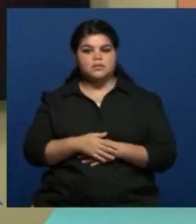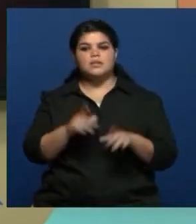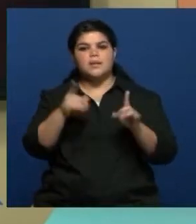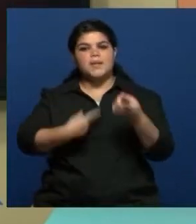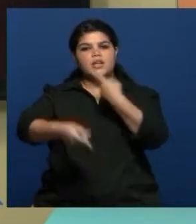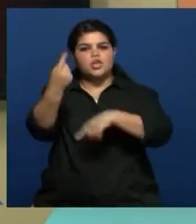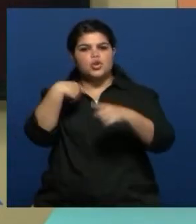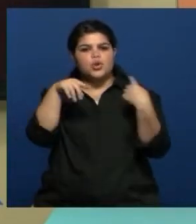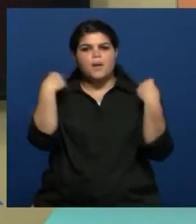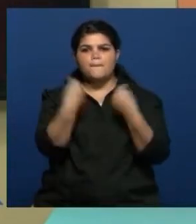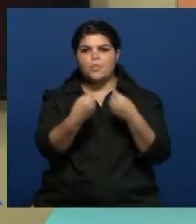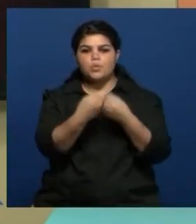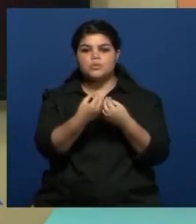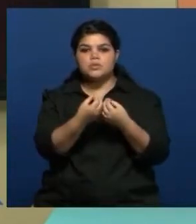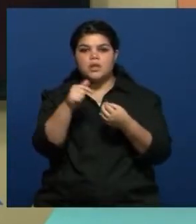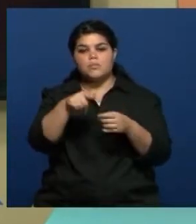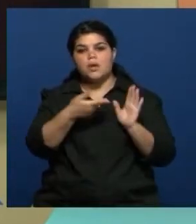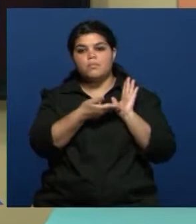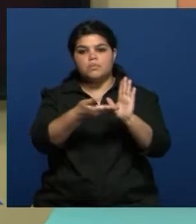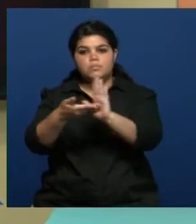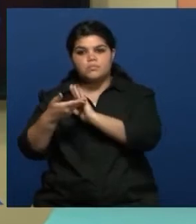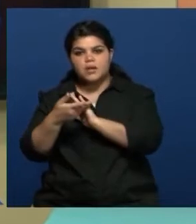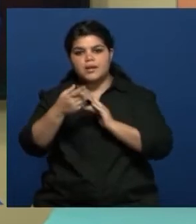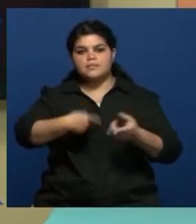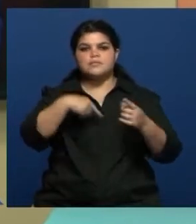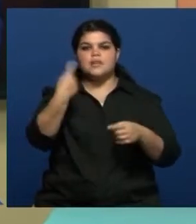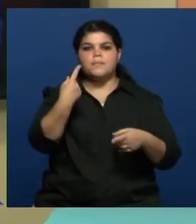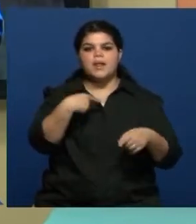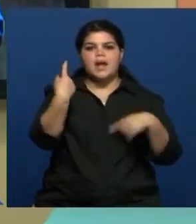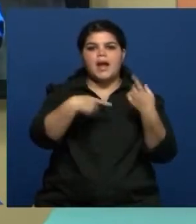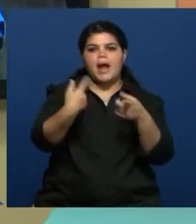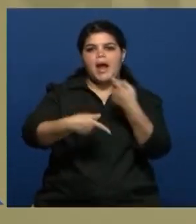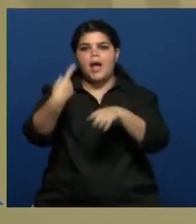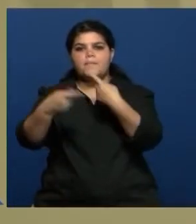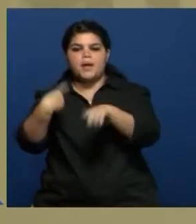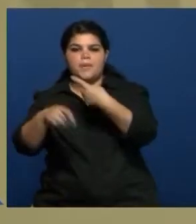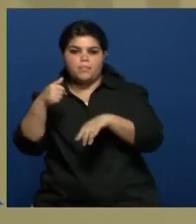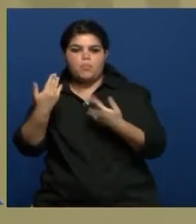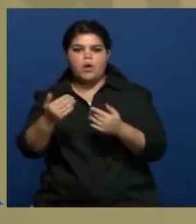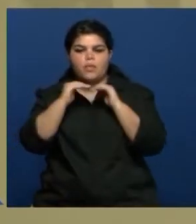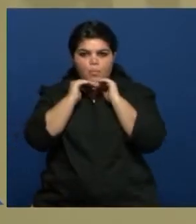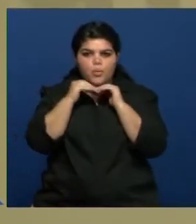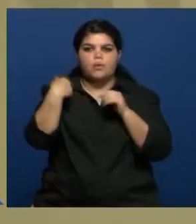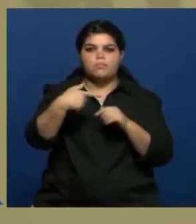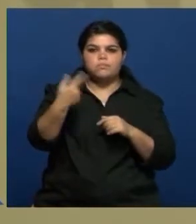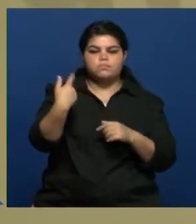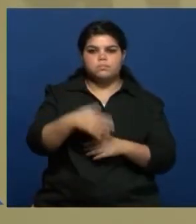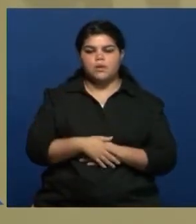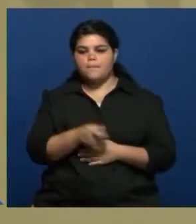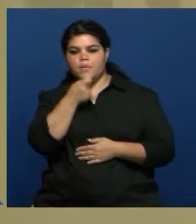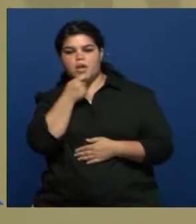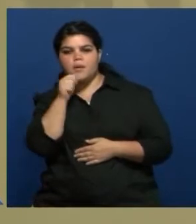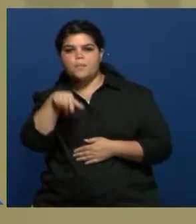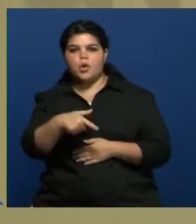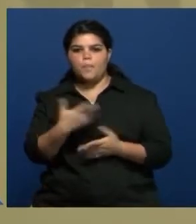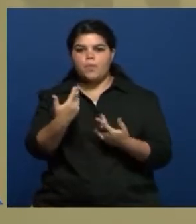historia, entonces por función vamos modificando, cosa que el público también puede seguir tendo a ver. Existe la posibilidad de que por ejemplo estés en una escena y pasan dos